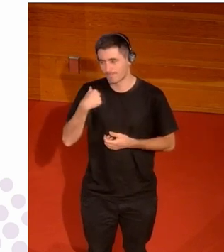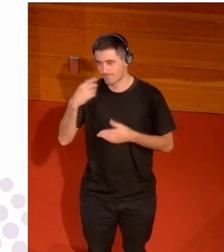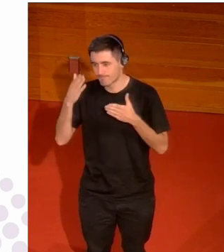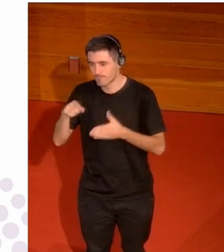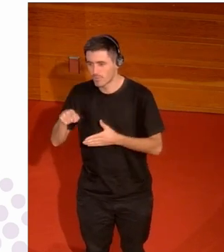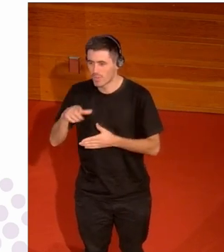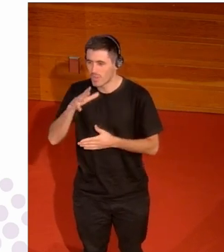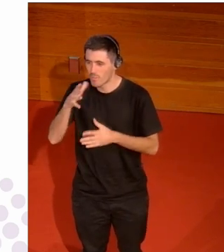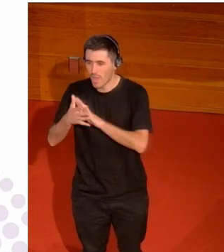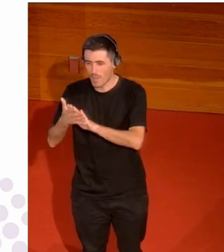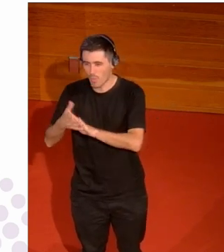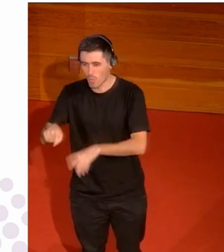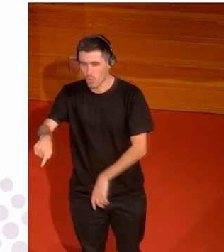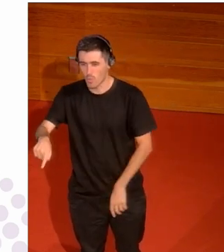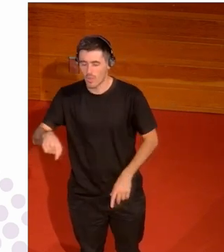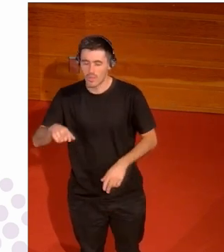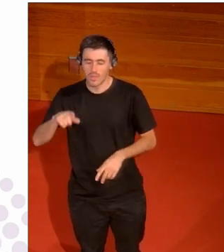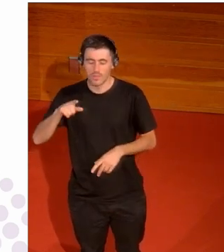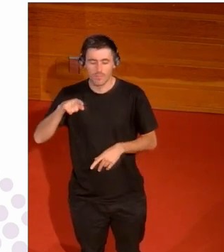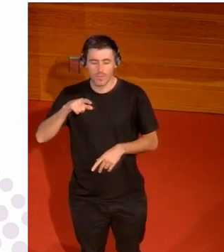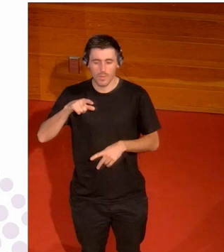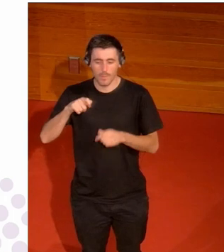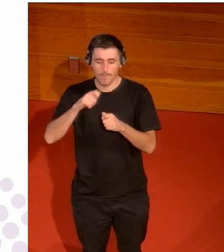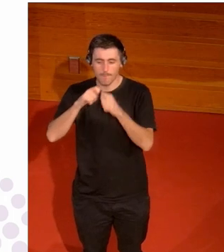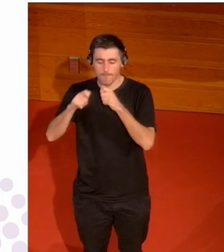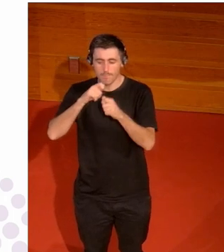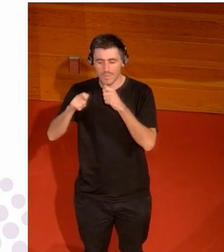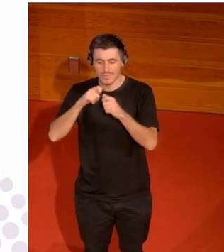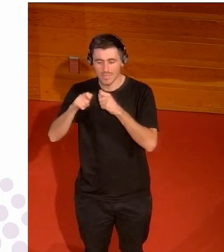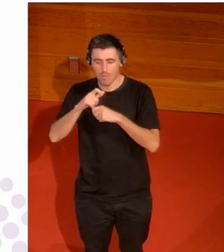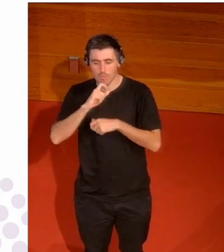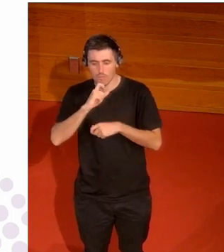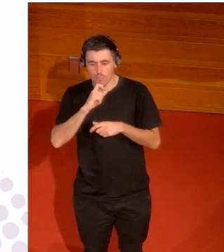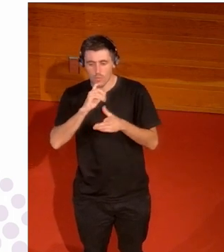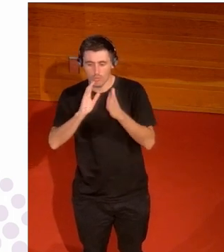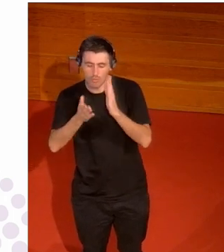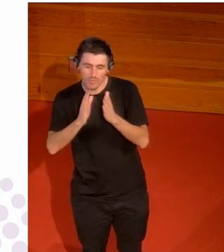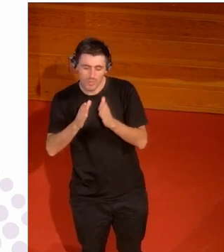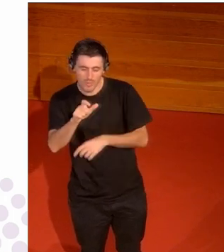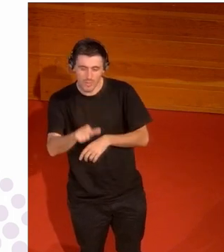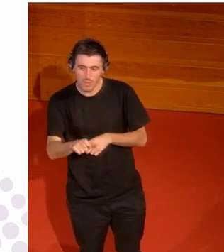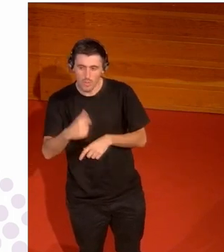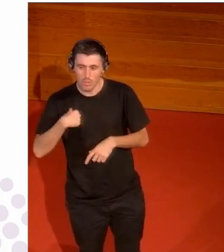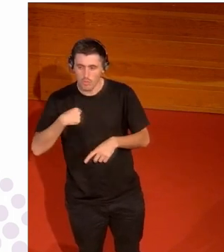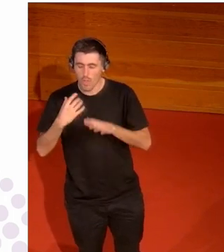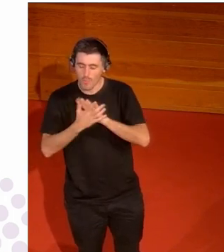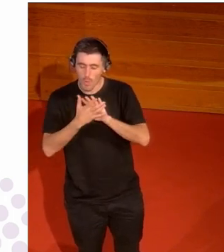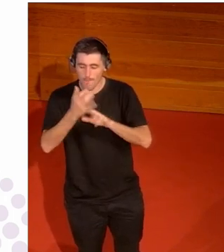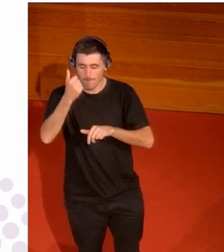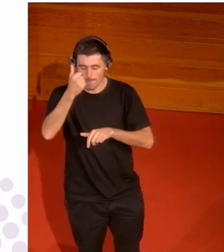es el trato de la prensa con estos jugadores yo les trataré en masculino ahora